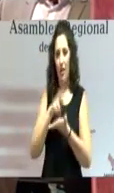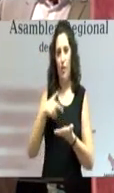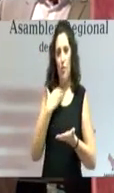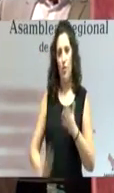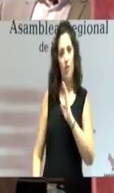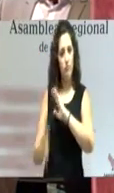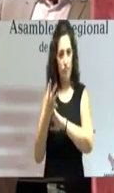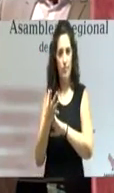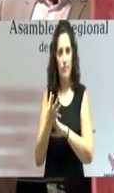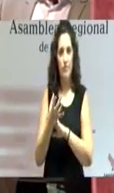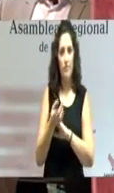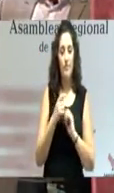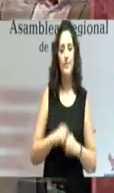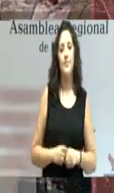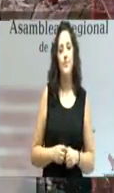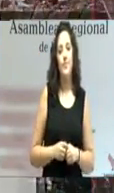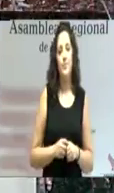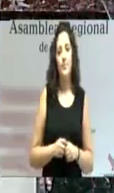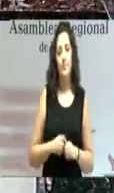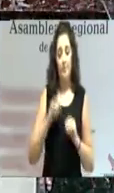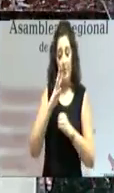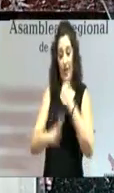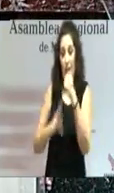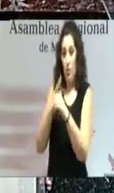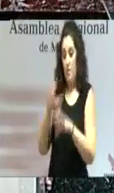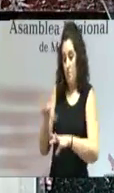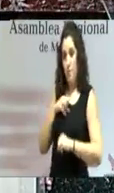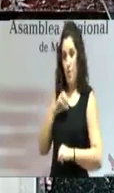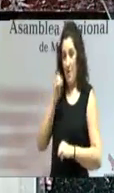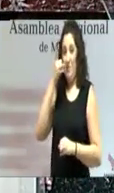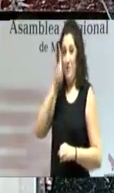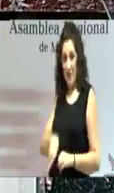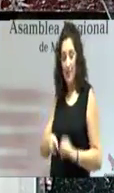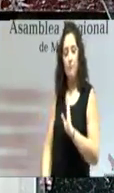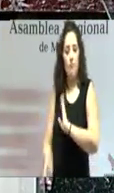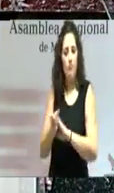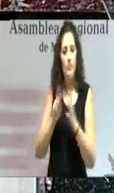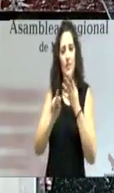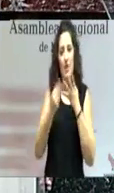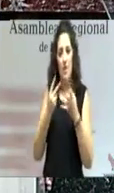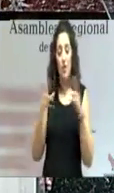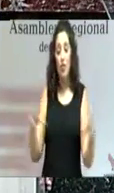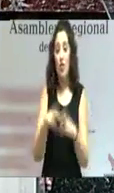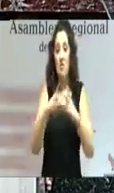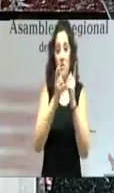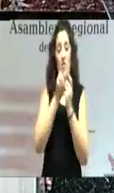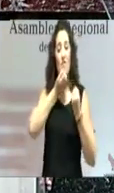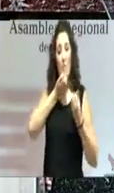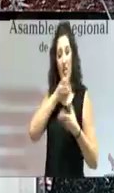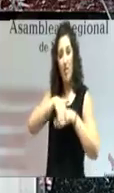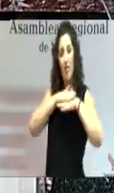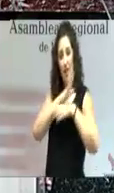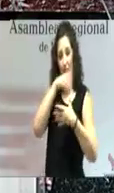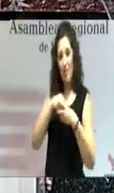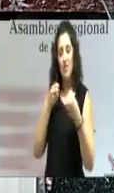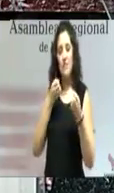en el primer mes de esta legislatura. Y hemos abierto a la sociedad toda la información del Gobierno en ese nuevo